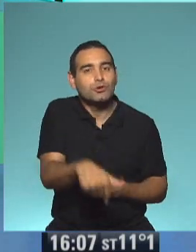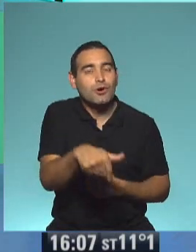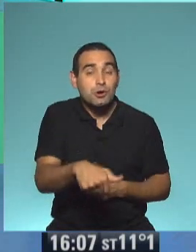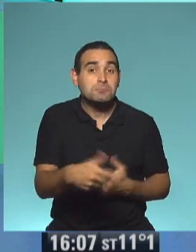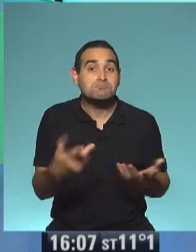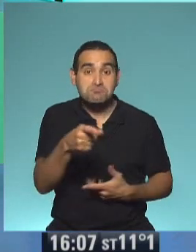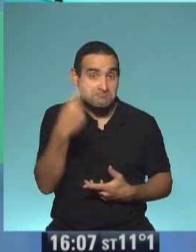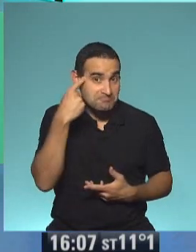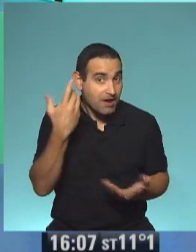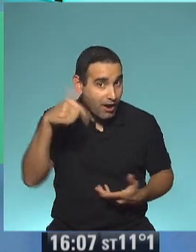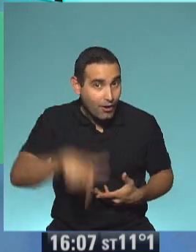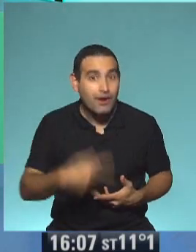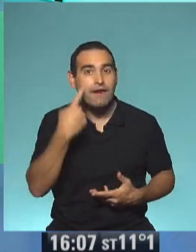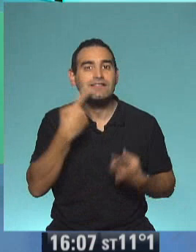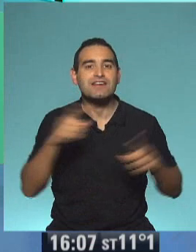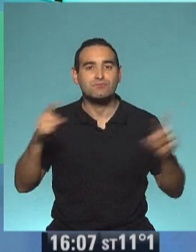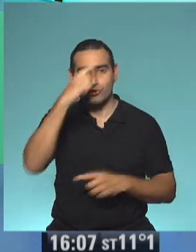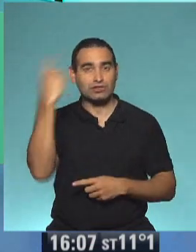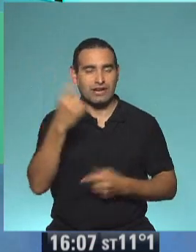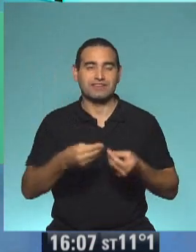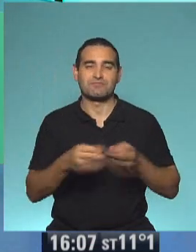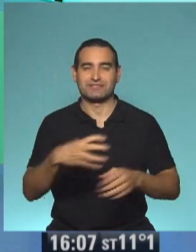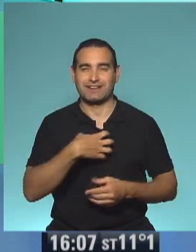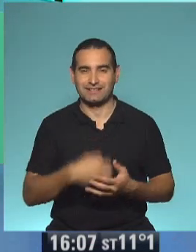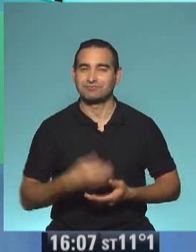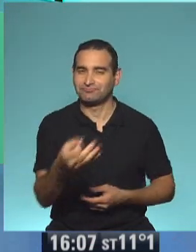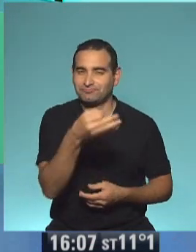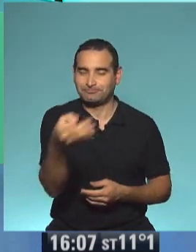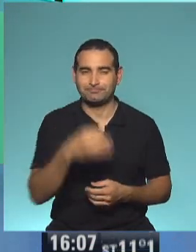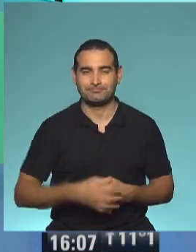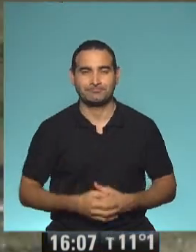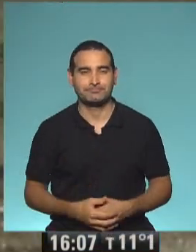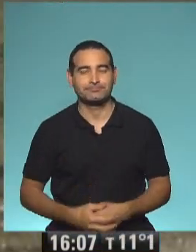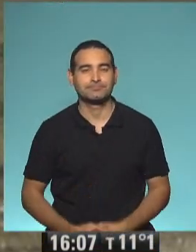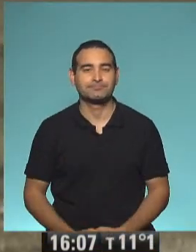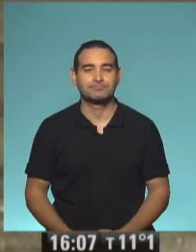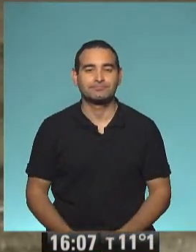así que, ¿qué te parece si vamos a escuchar el himno para poder empezar esta clase? Muy bien. ¡Al himno!